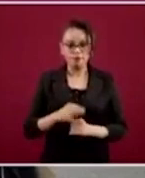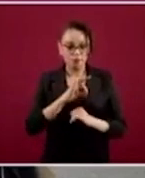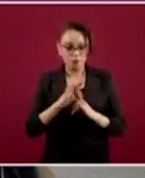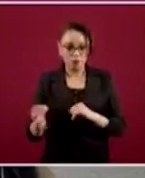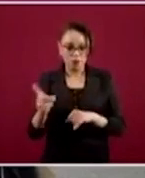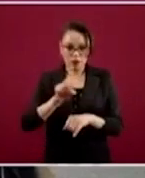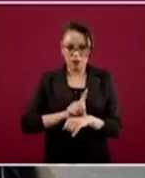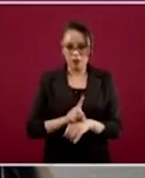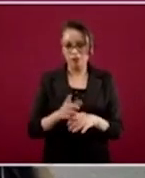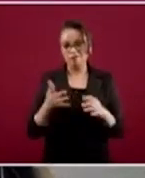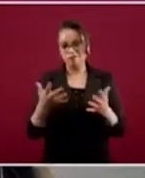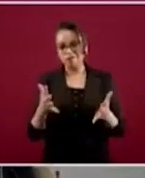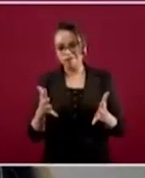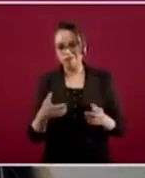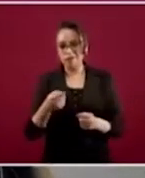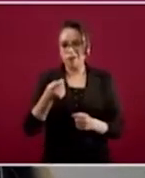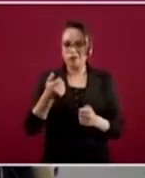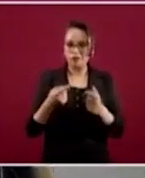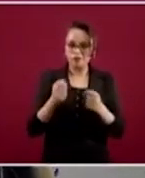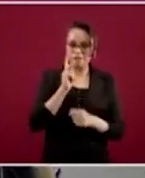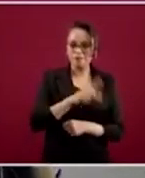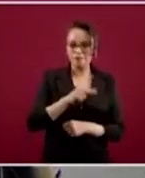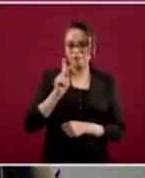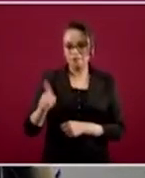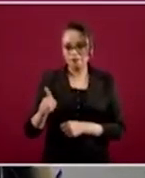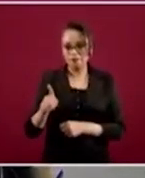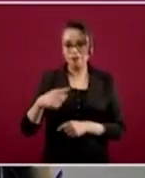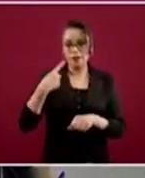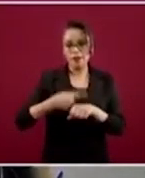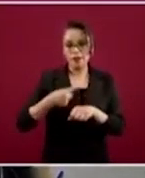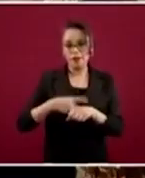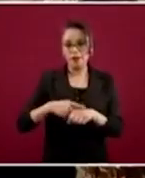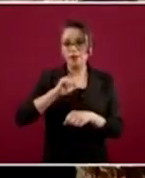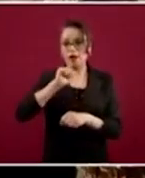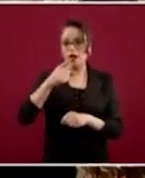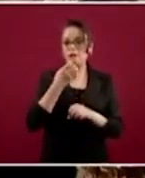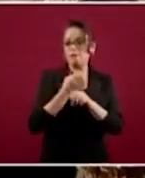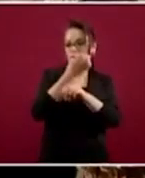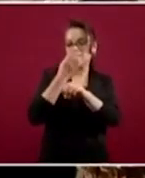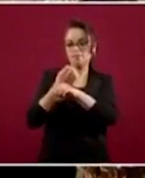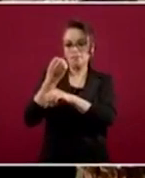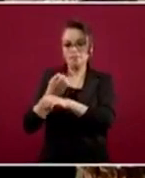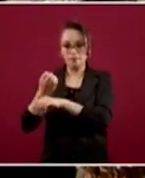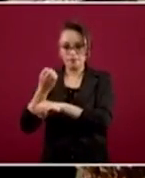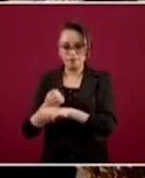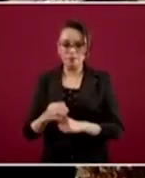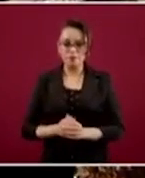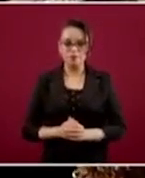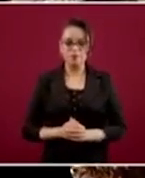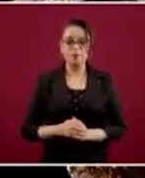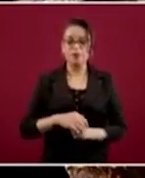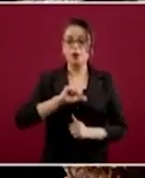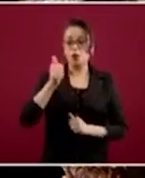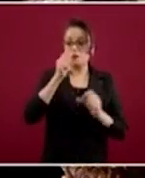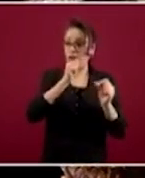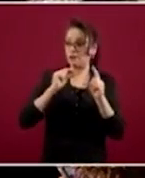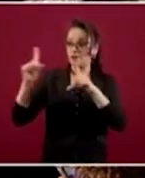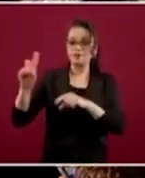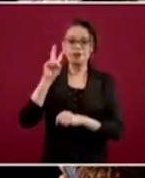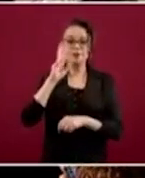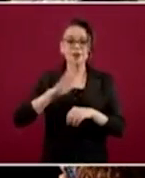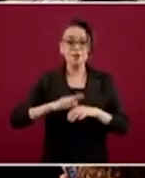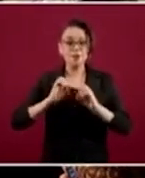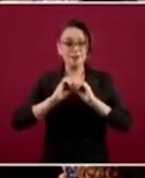similar en relación a la carga de enfermedad por estado. Sin embargo, en la siguiente diapositiva podemos ver un poco